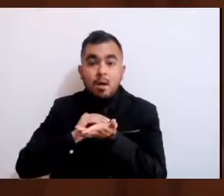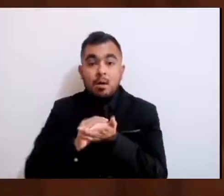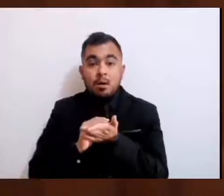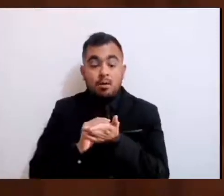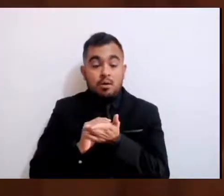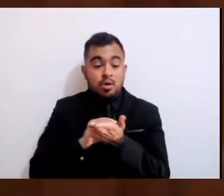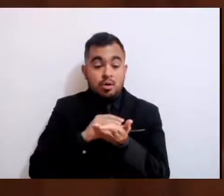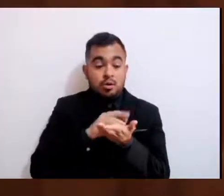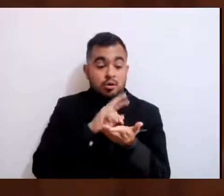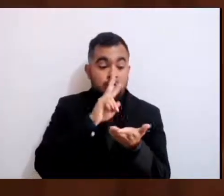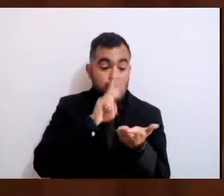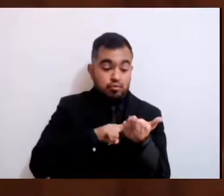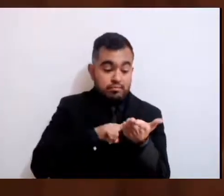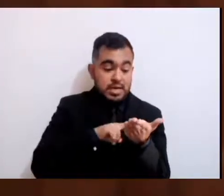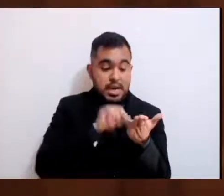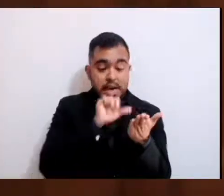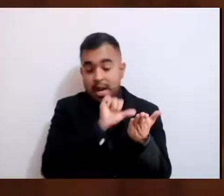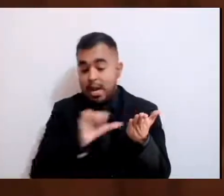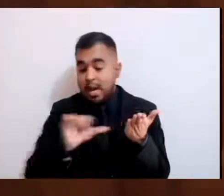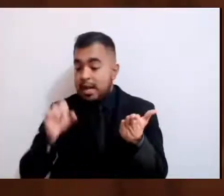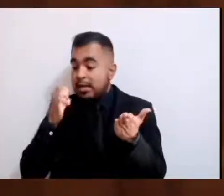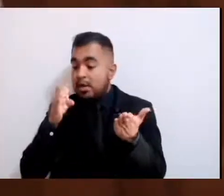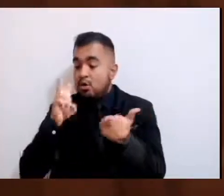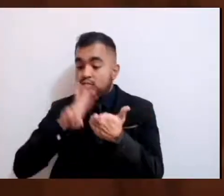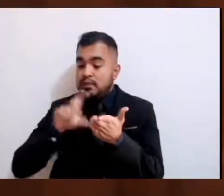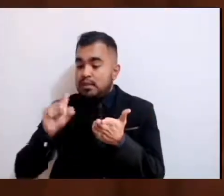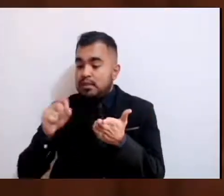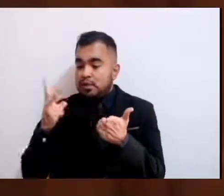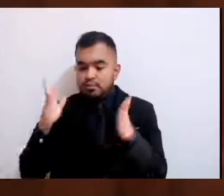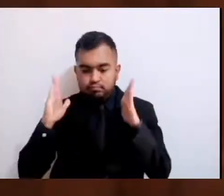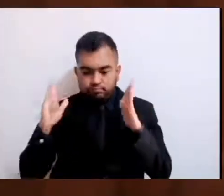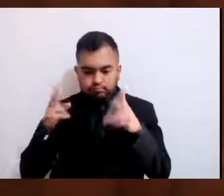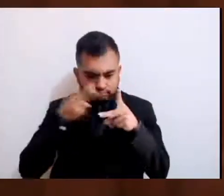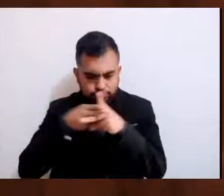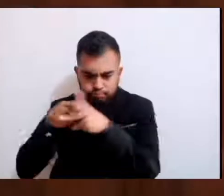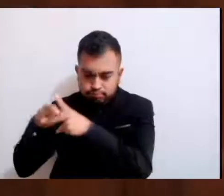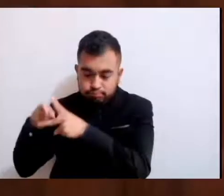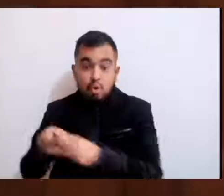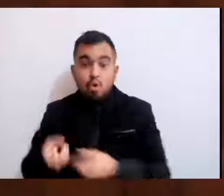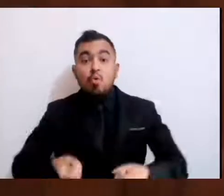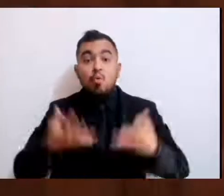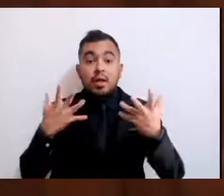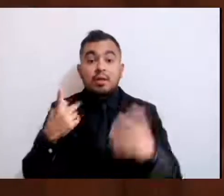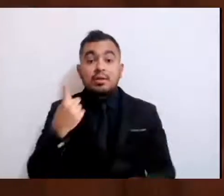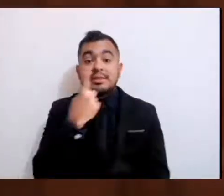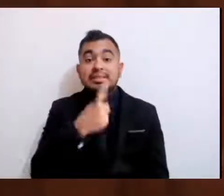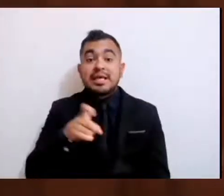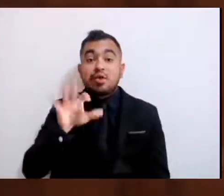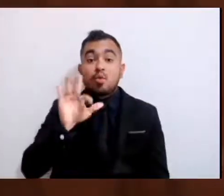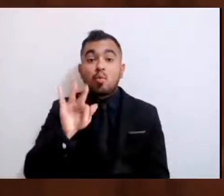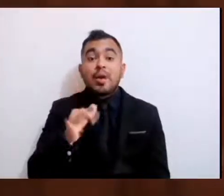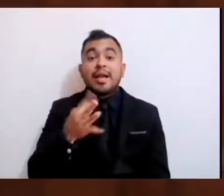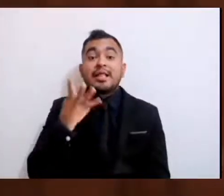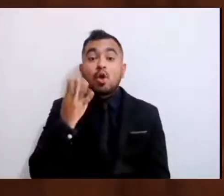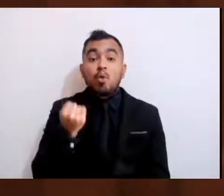han sido asesinados en México 149 comunicadores,